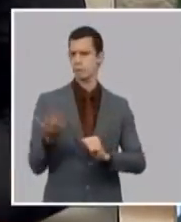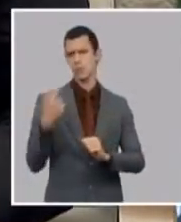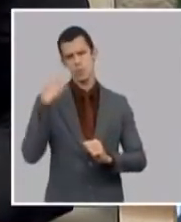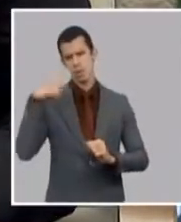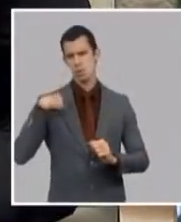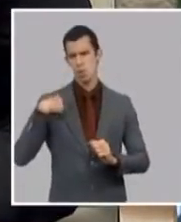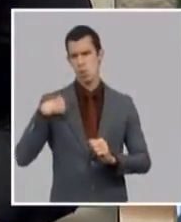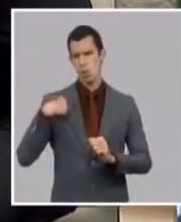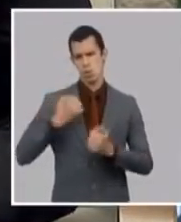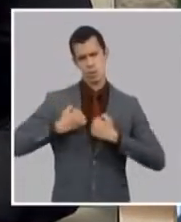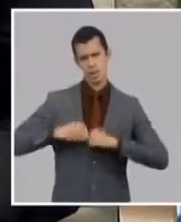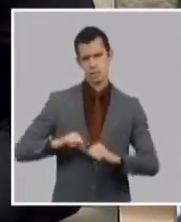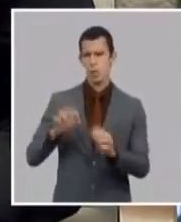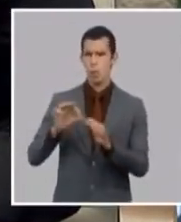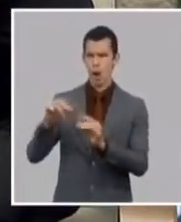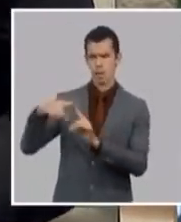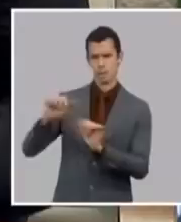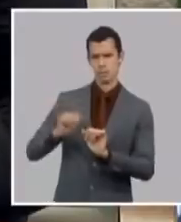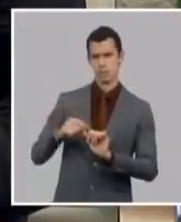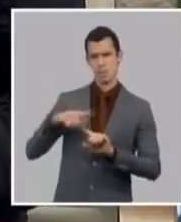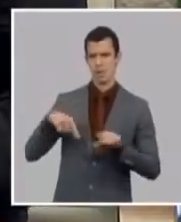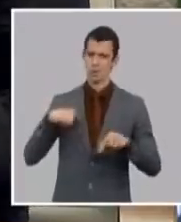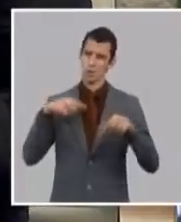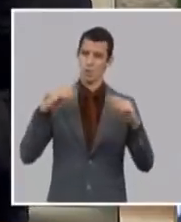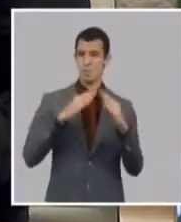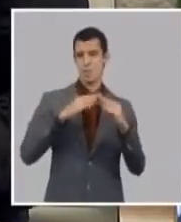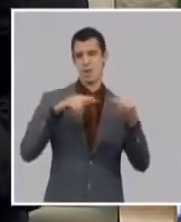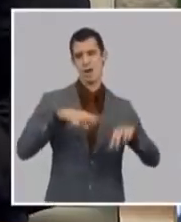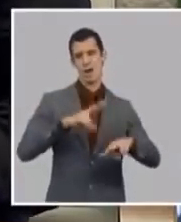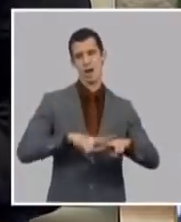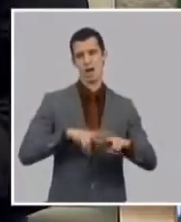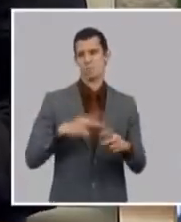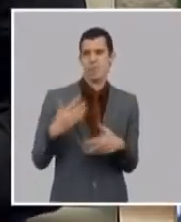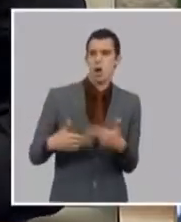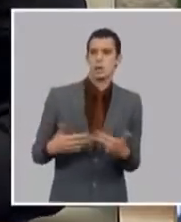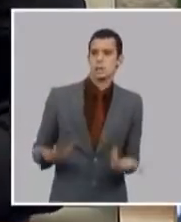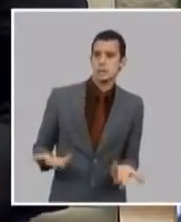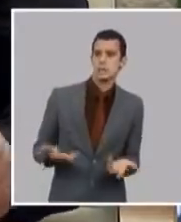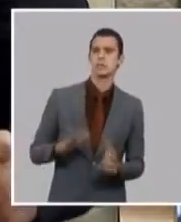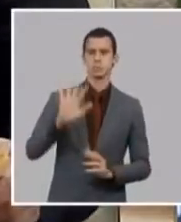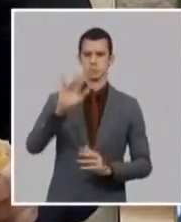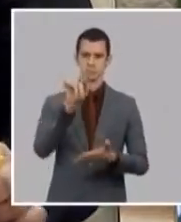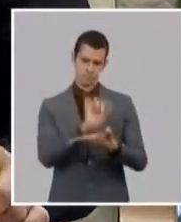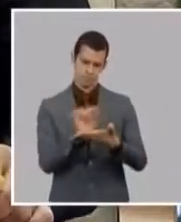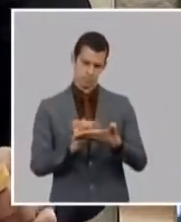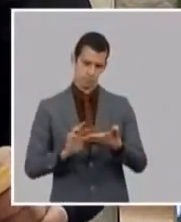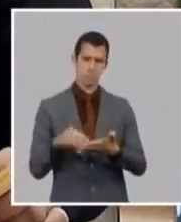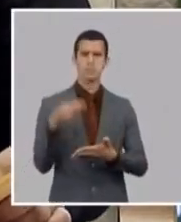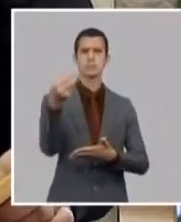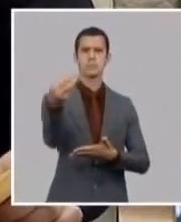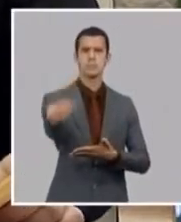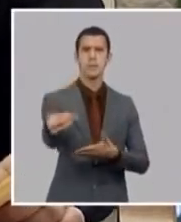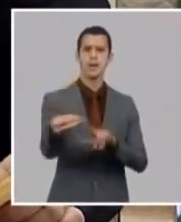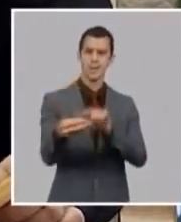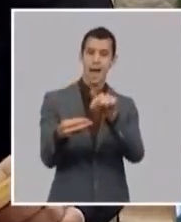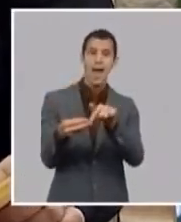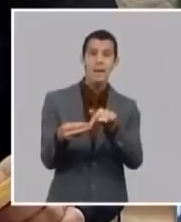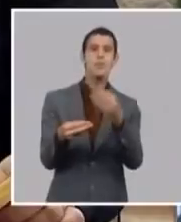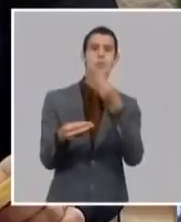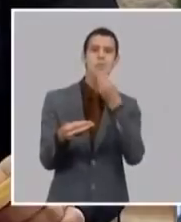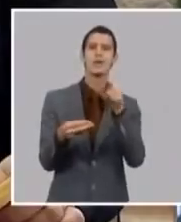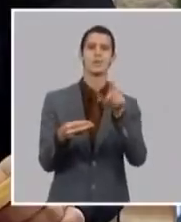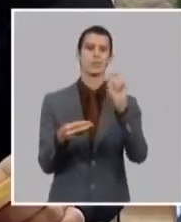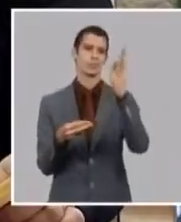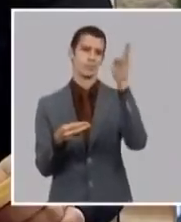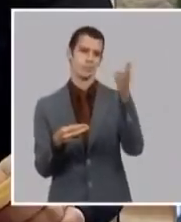una mesa redonda donde venga la ministra del Mincín y se informe ya el mecanismo y cómo va a ser